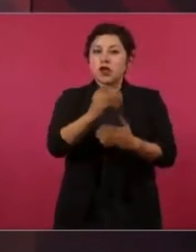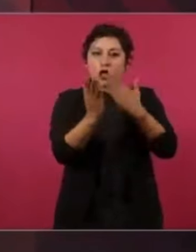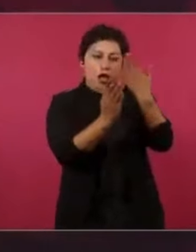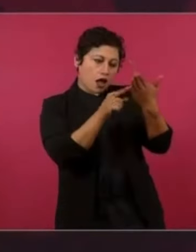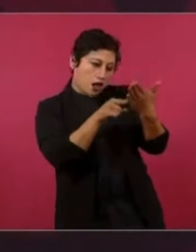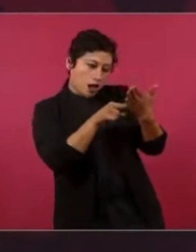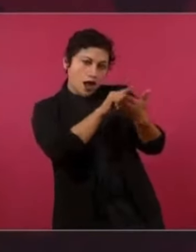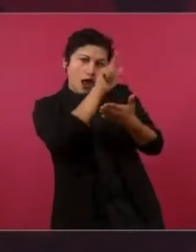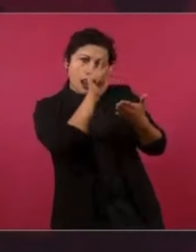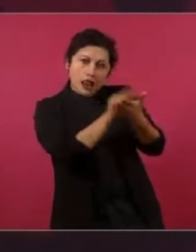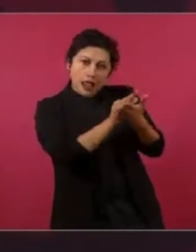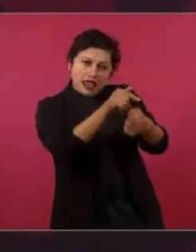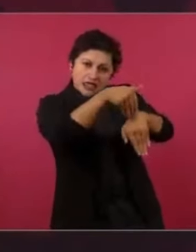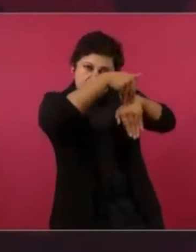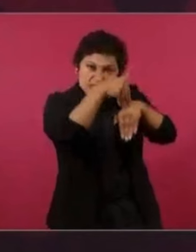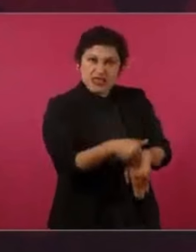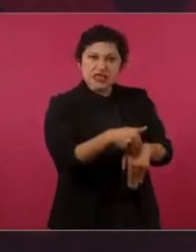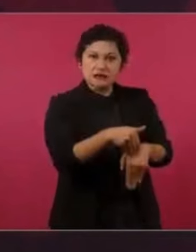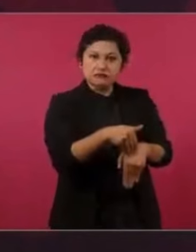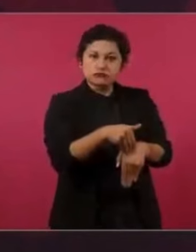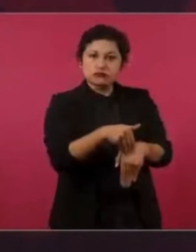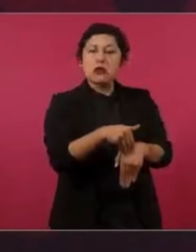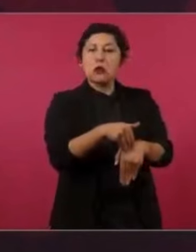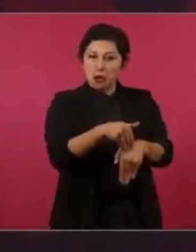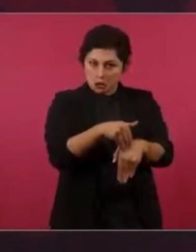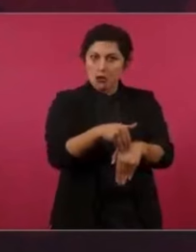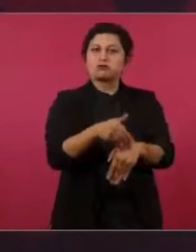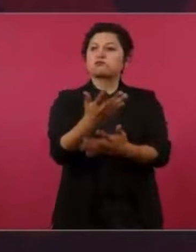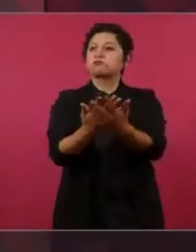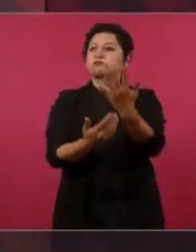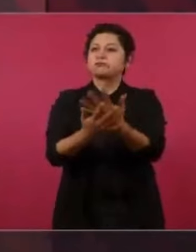margen de la ley nada y por encima de la ley nadie.